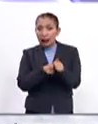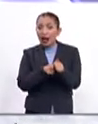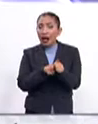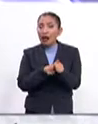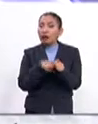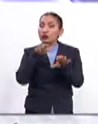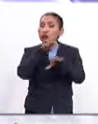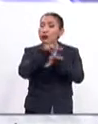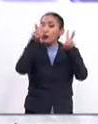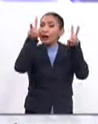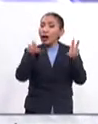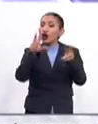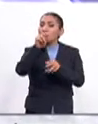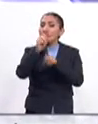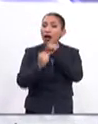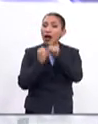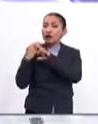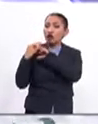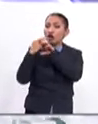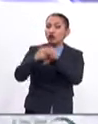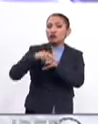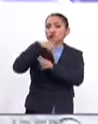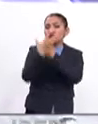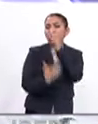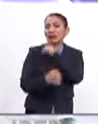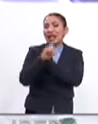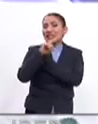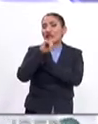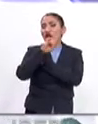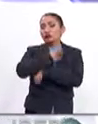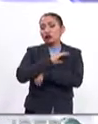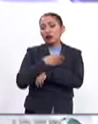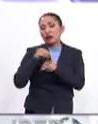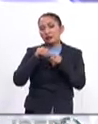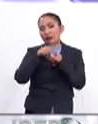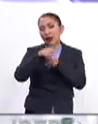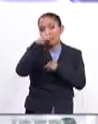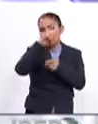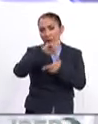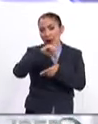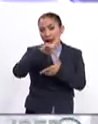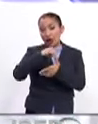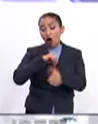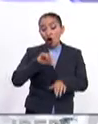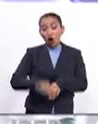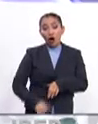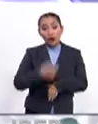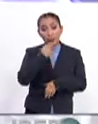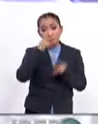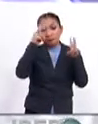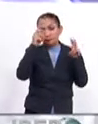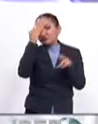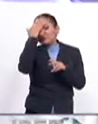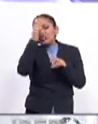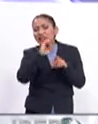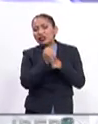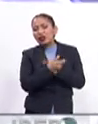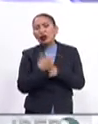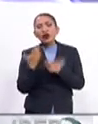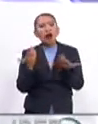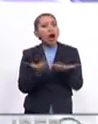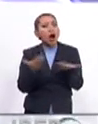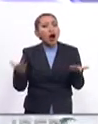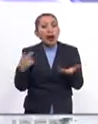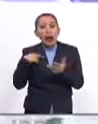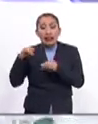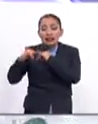con respecto al 80 aniversario del exilio español y sus repercusiones en América Latina. En la entrega de hoy, conoceremos las situaciones que fueron,